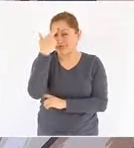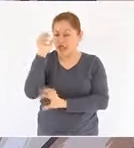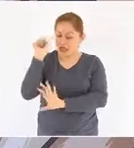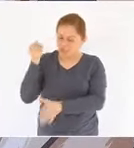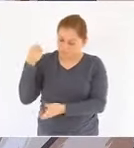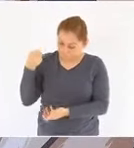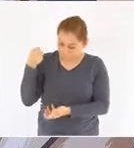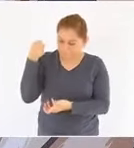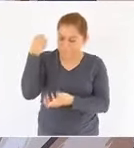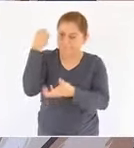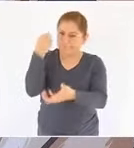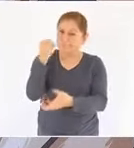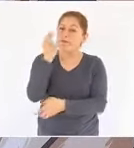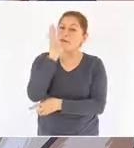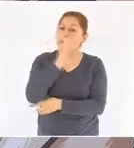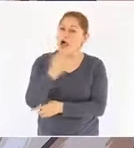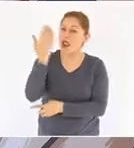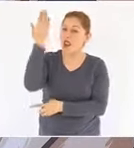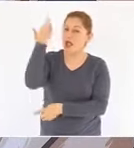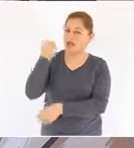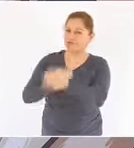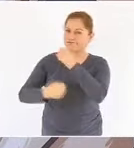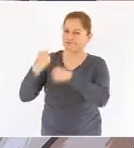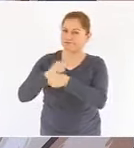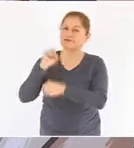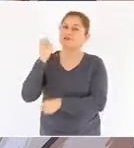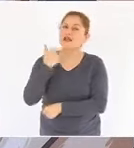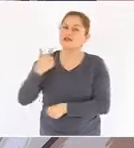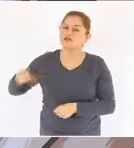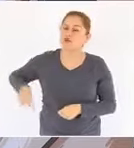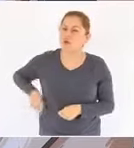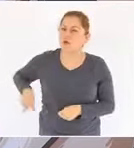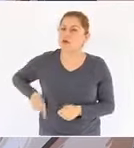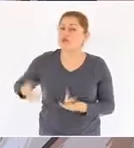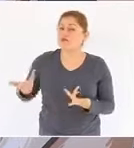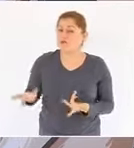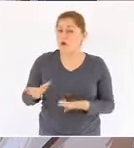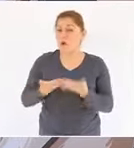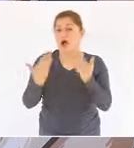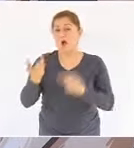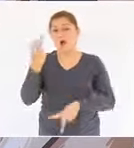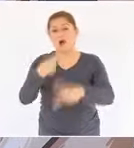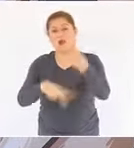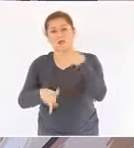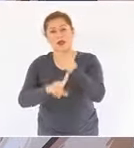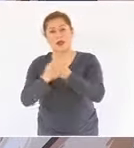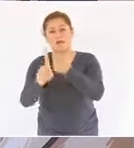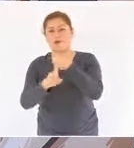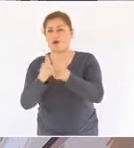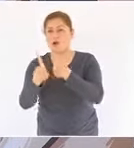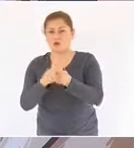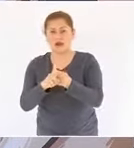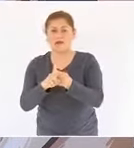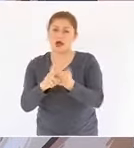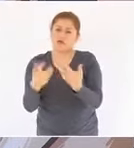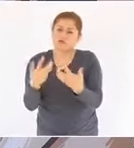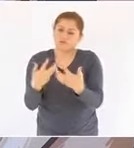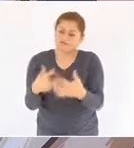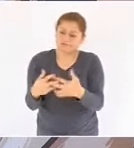administraciones anteriores generaron entre otras cosas un déficit en la producción